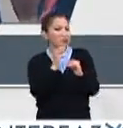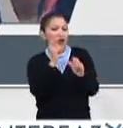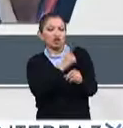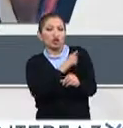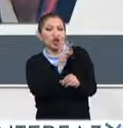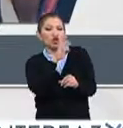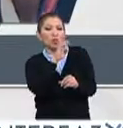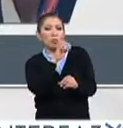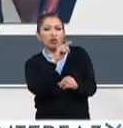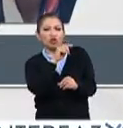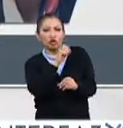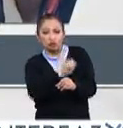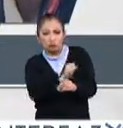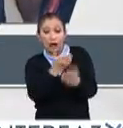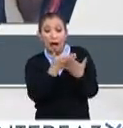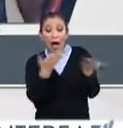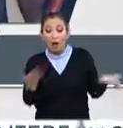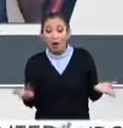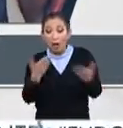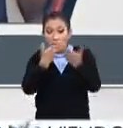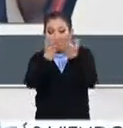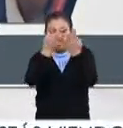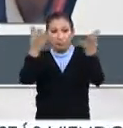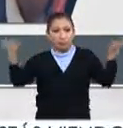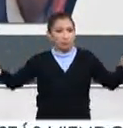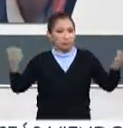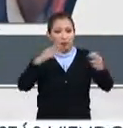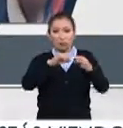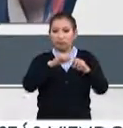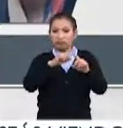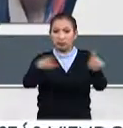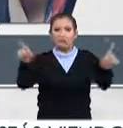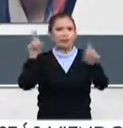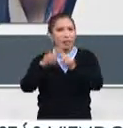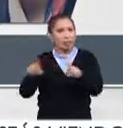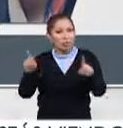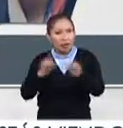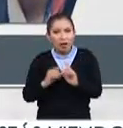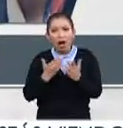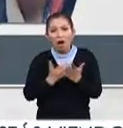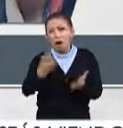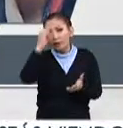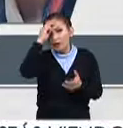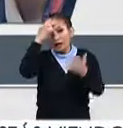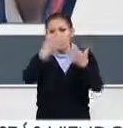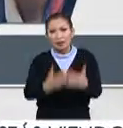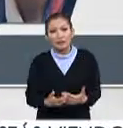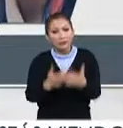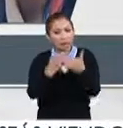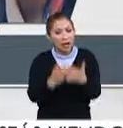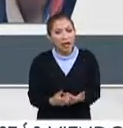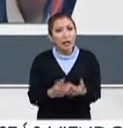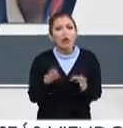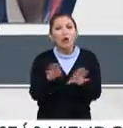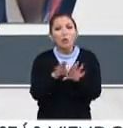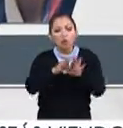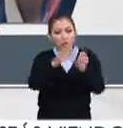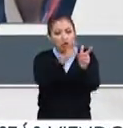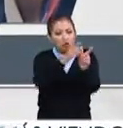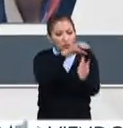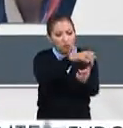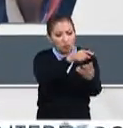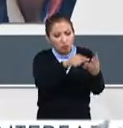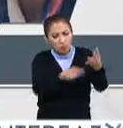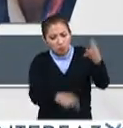a robots, ¿no? Ahorita todo eso se ha modificado, ahorita se considera inteligencia artificial también como el conjunto de